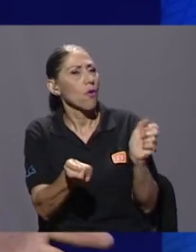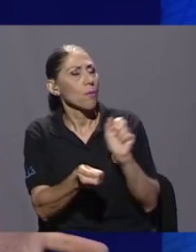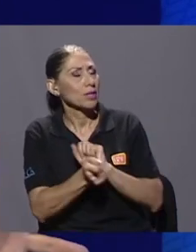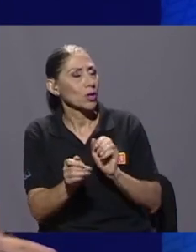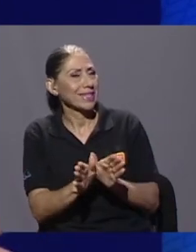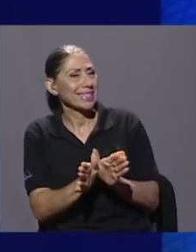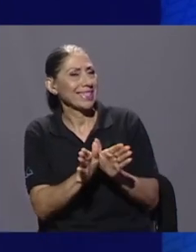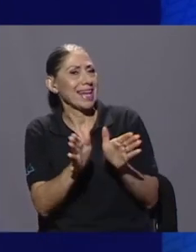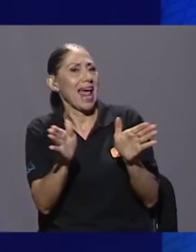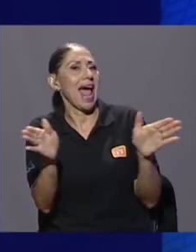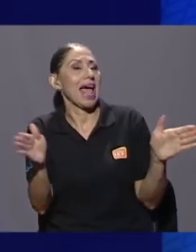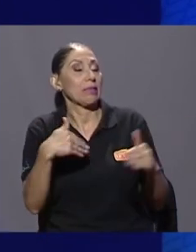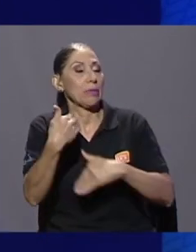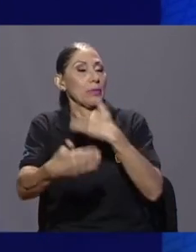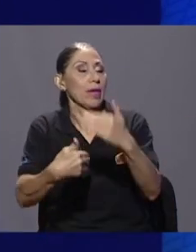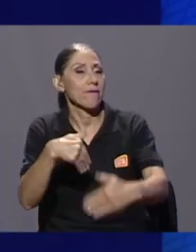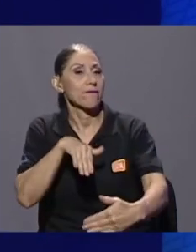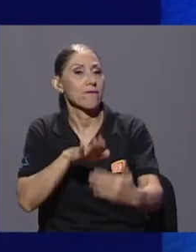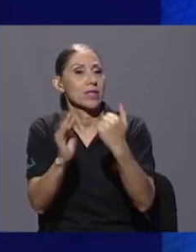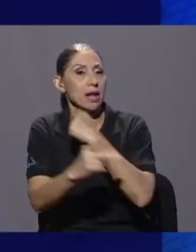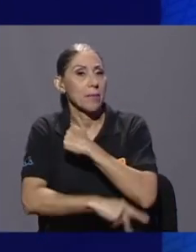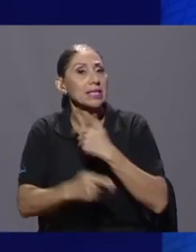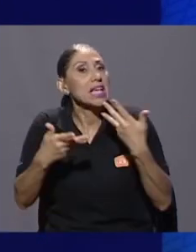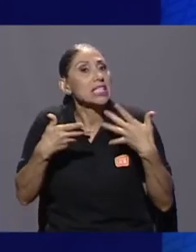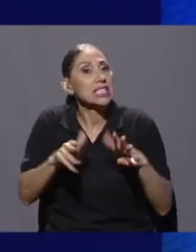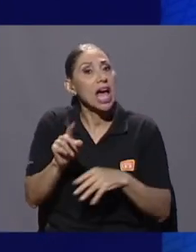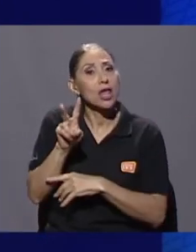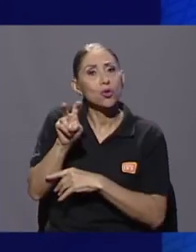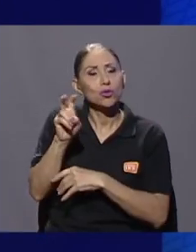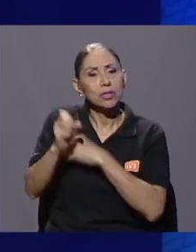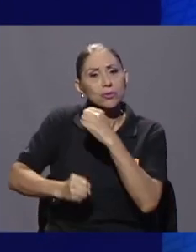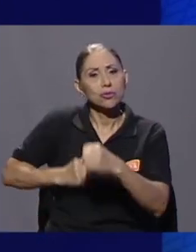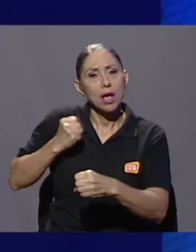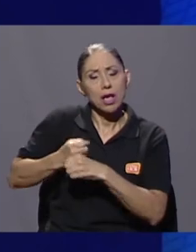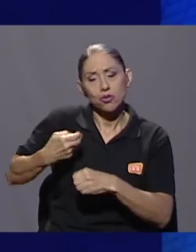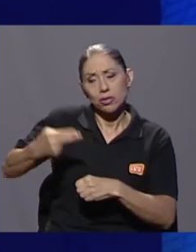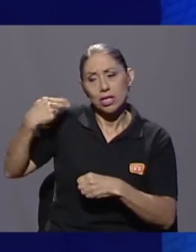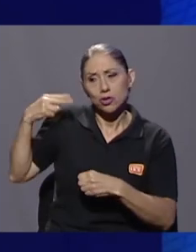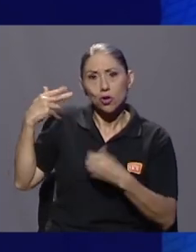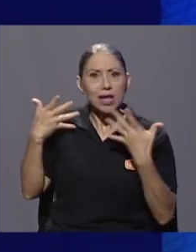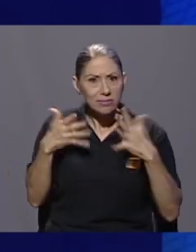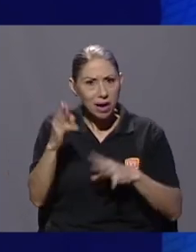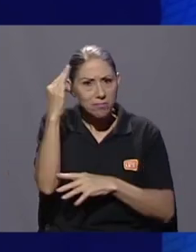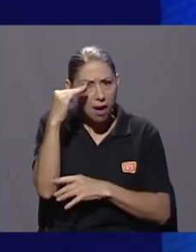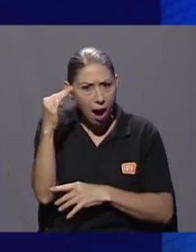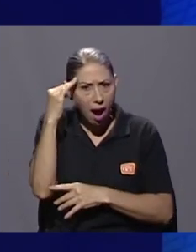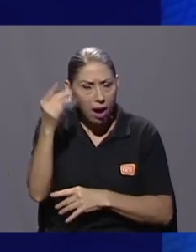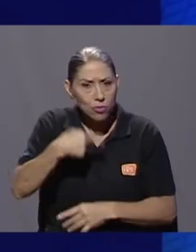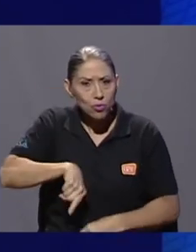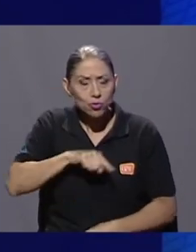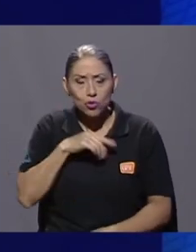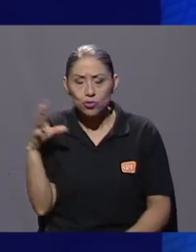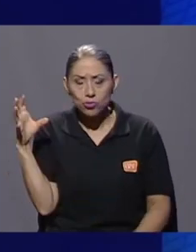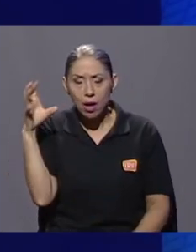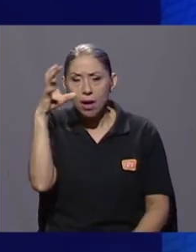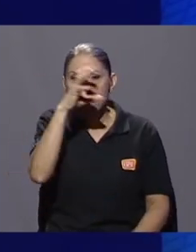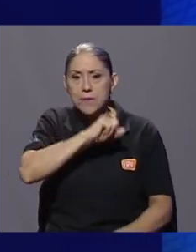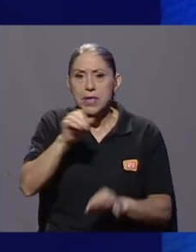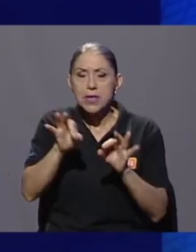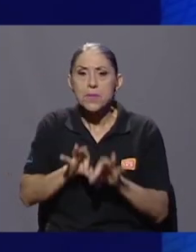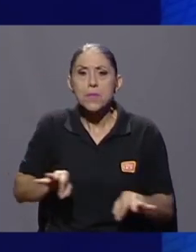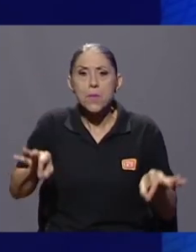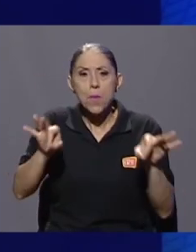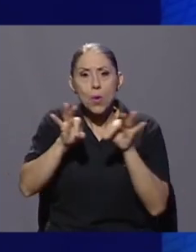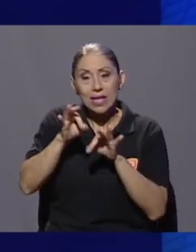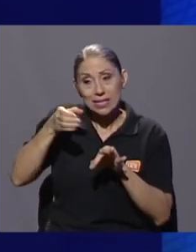Hay 200 años de historia que nos han permitido tener una madurez y reconocer la importancia de la cultura como